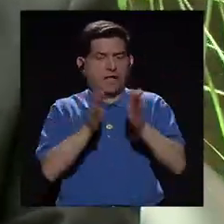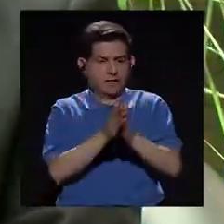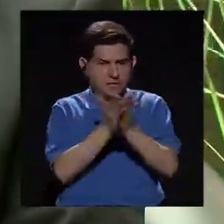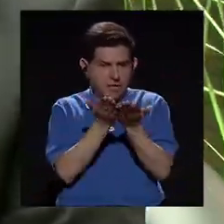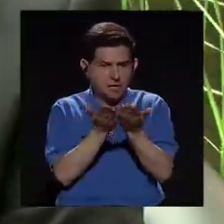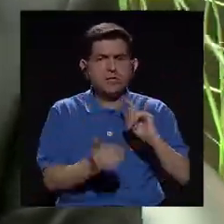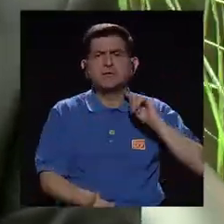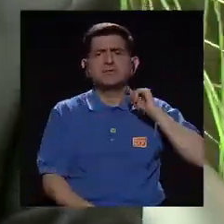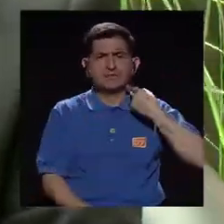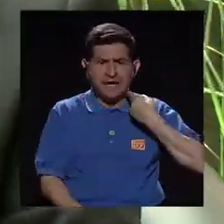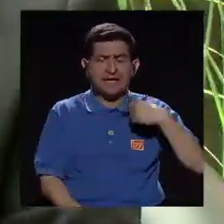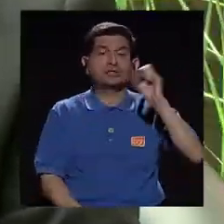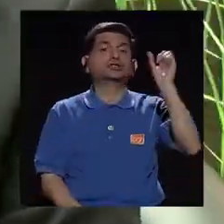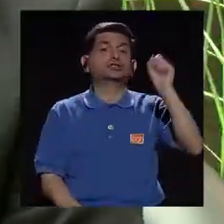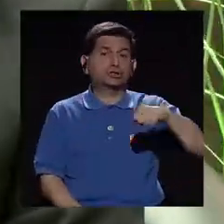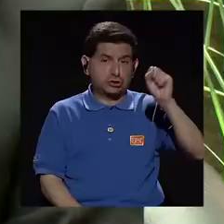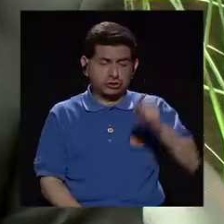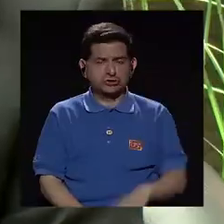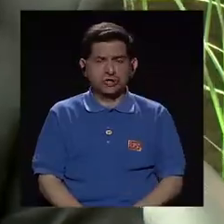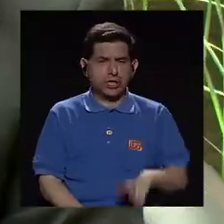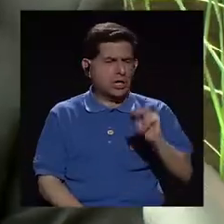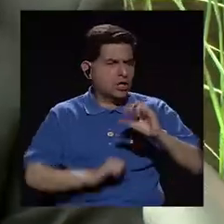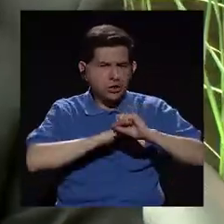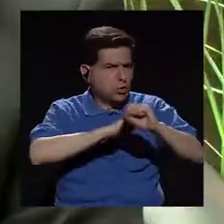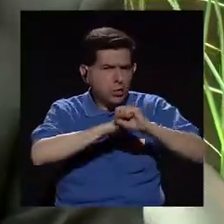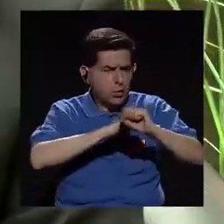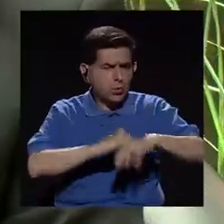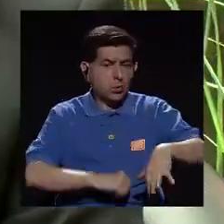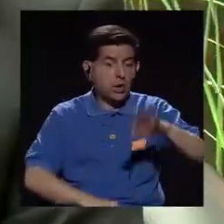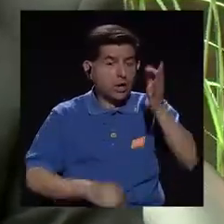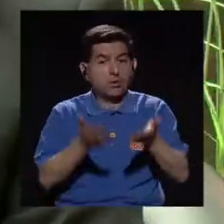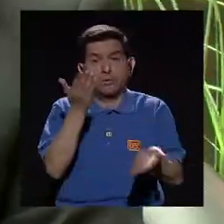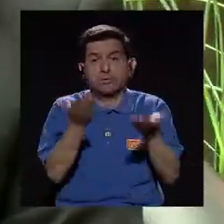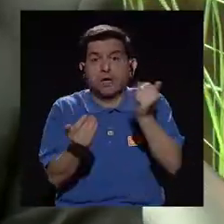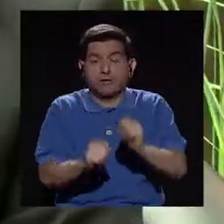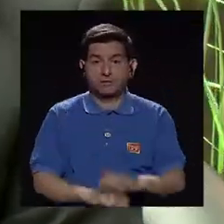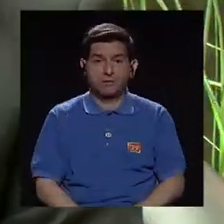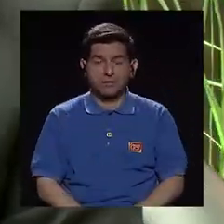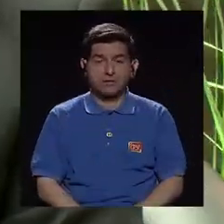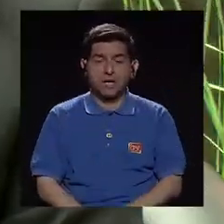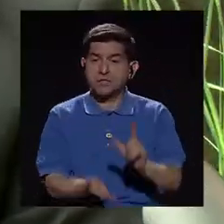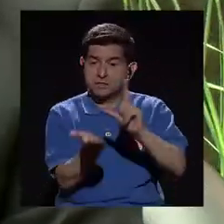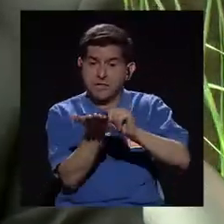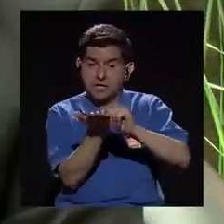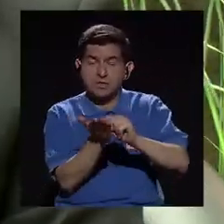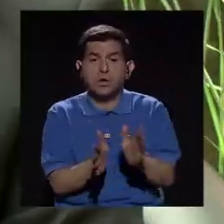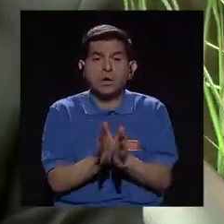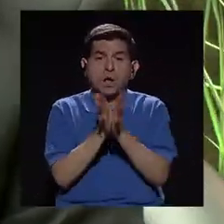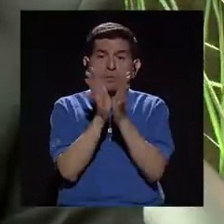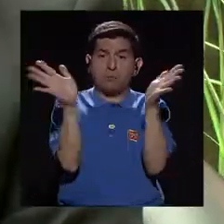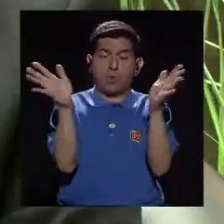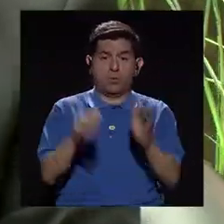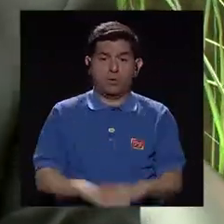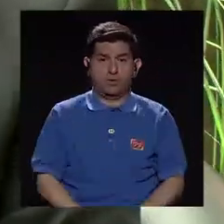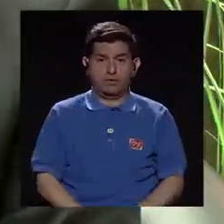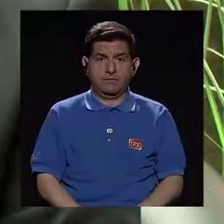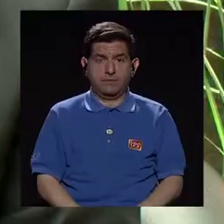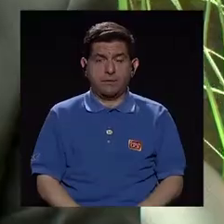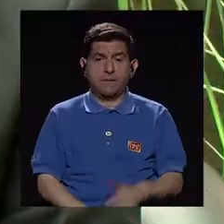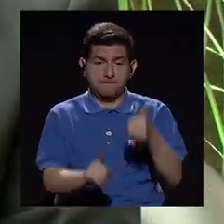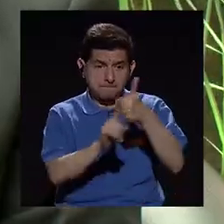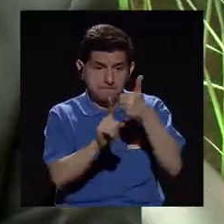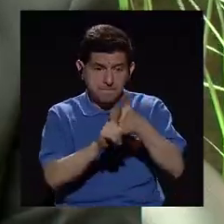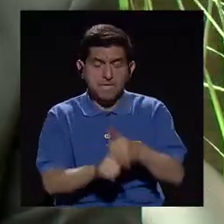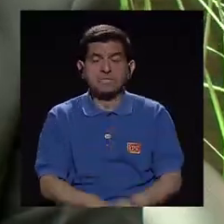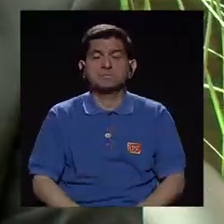los libros son caros, sí. Y, sin querer hacer publicidad, encontramos, por ejemplo, que editoriales públicas como la